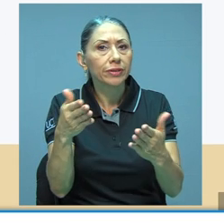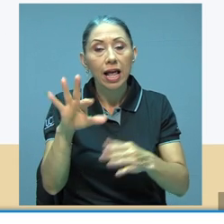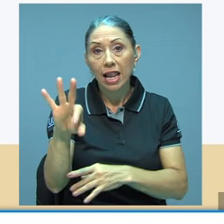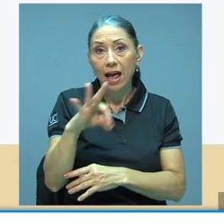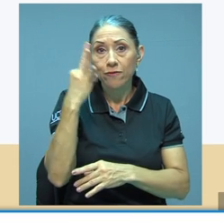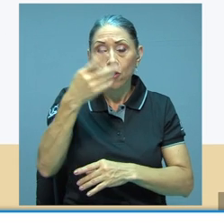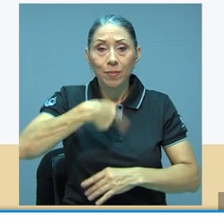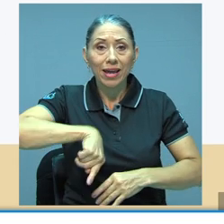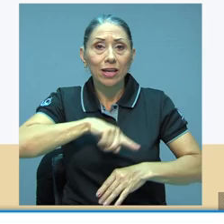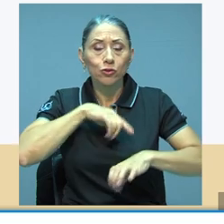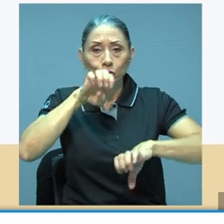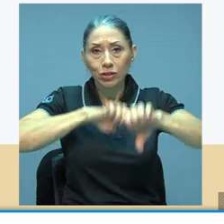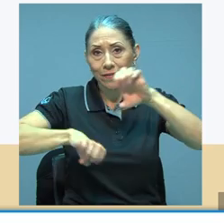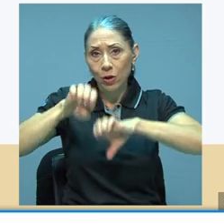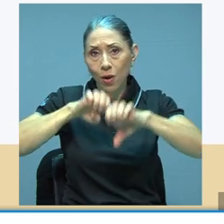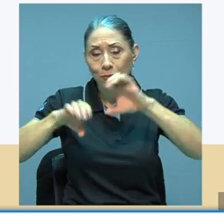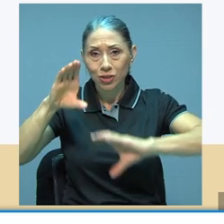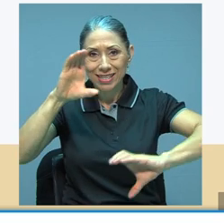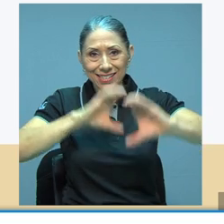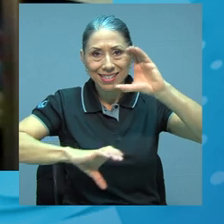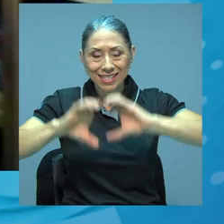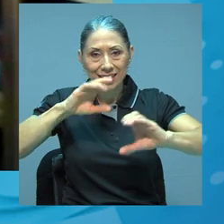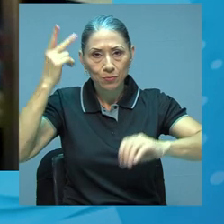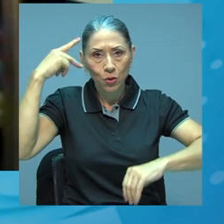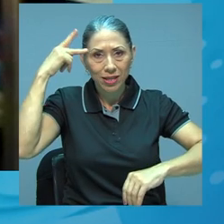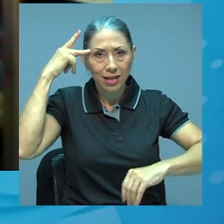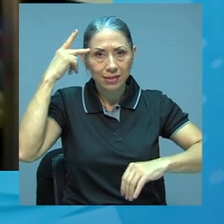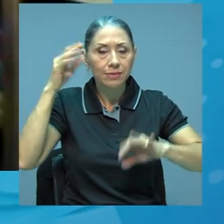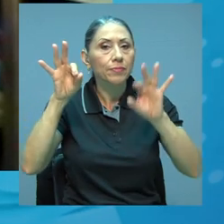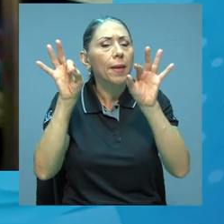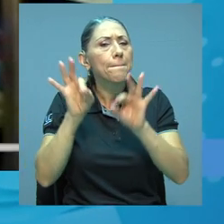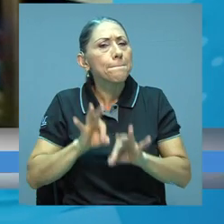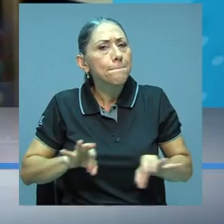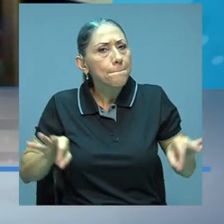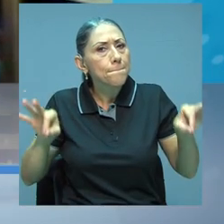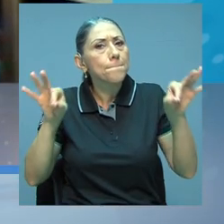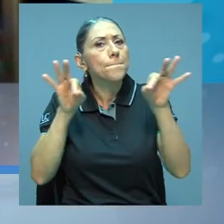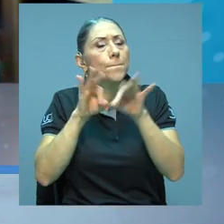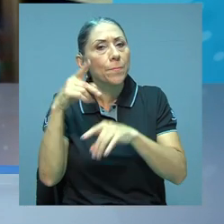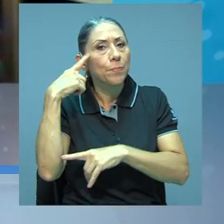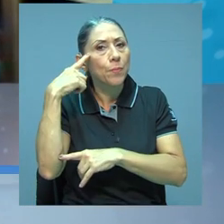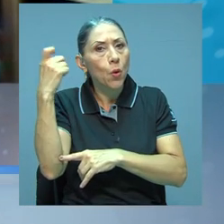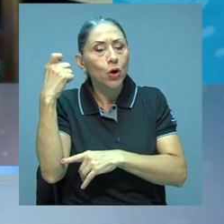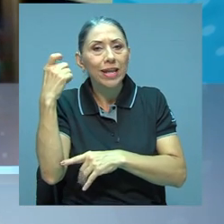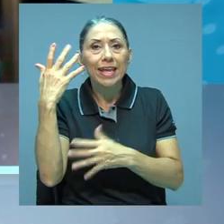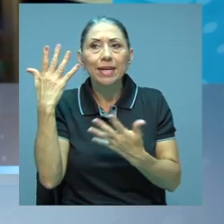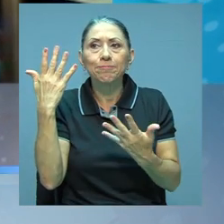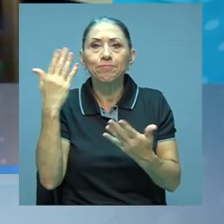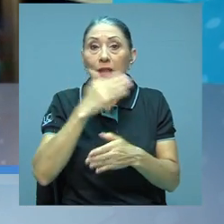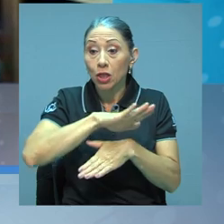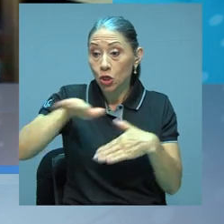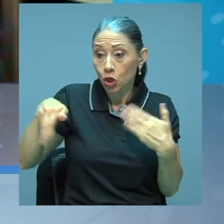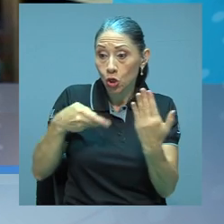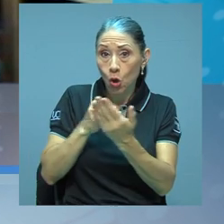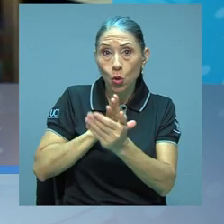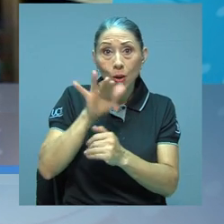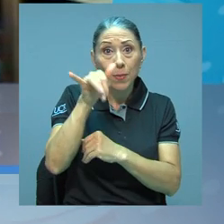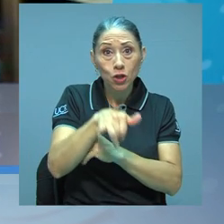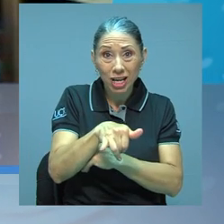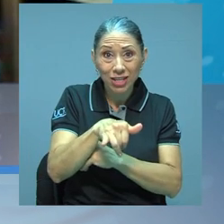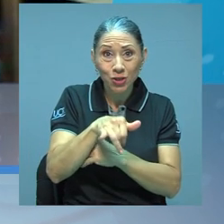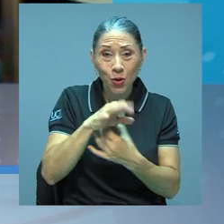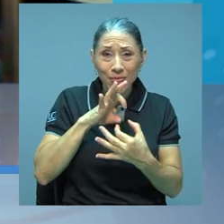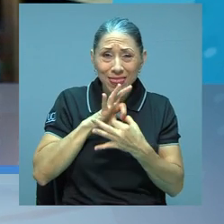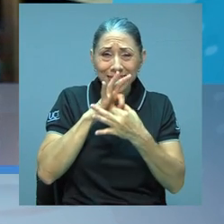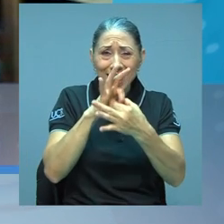manera en que evaluamos en ciencias políticas, entonces es muy importante porque todo el espíritu del proyecto